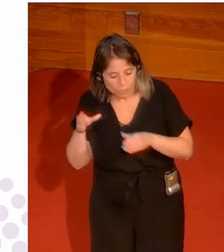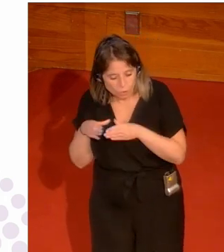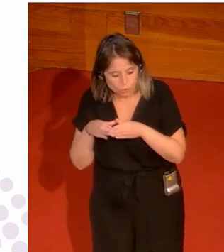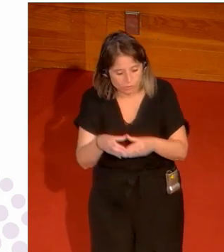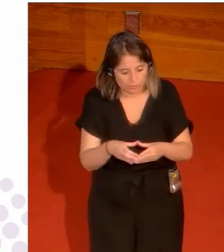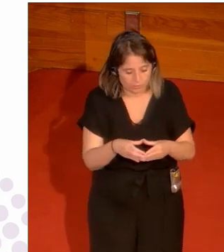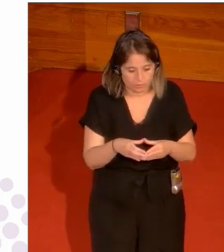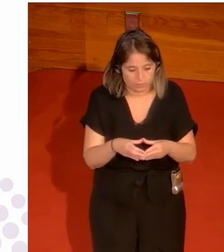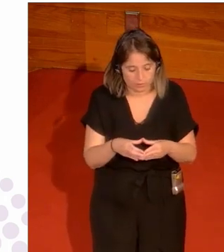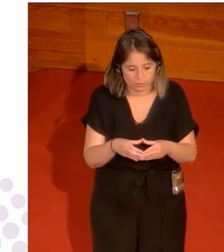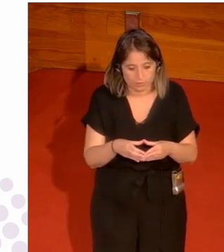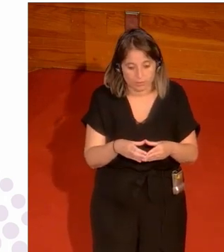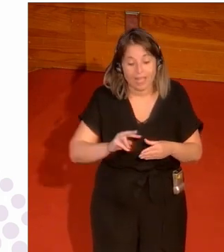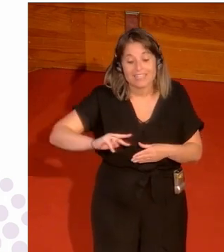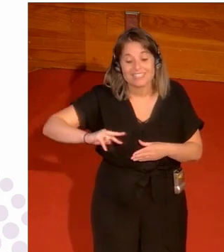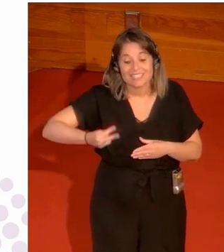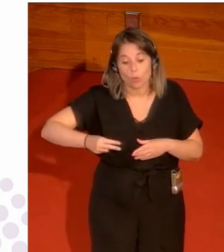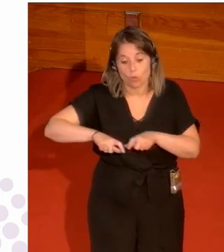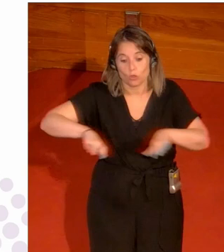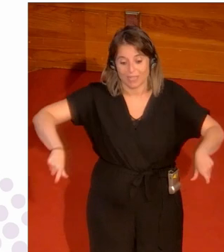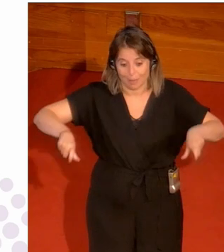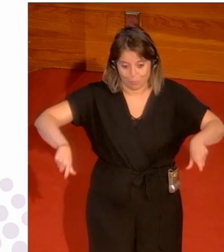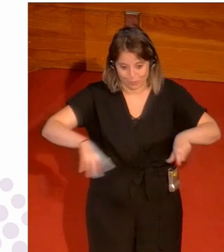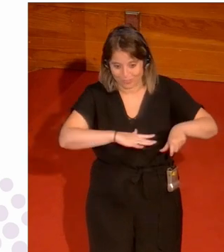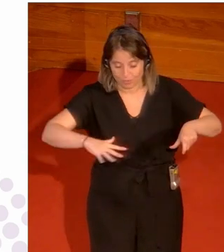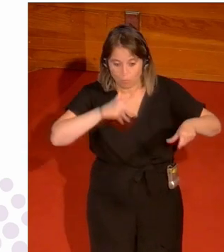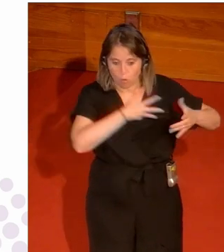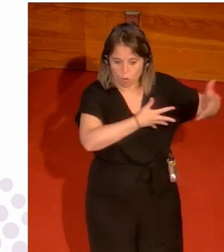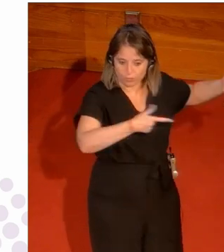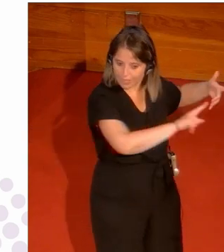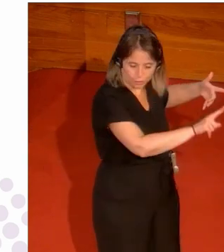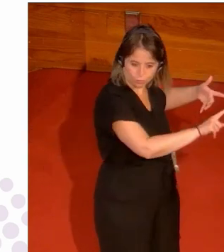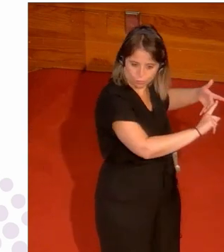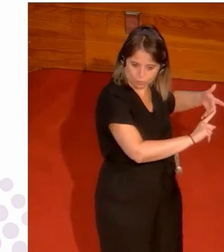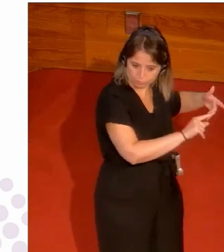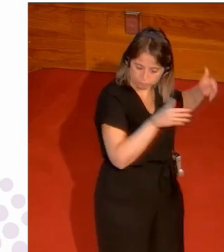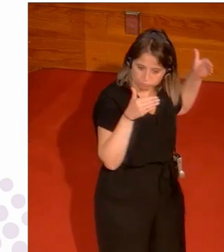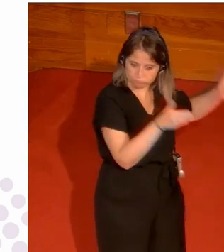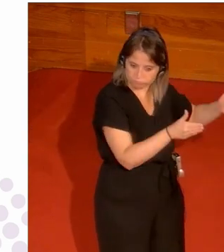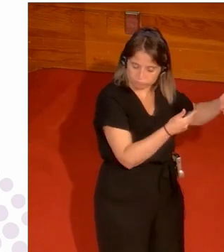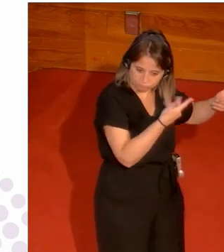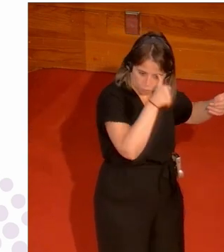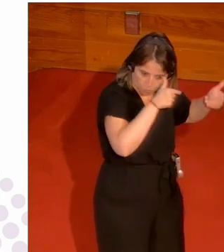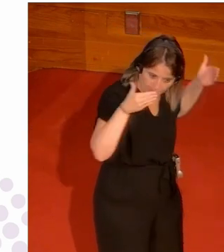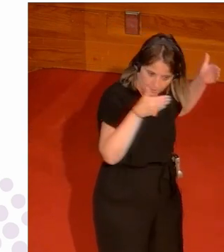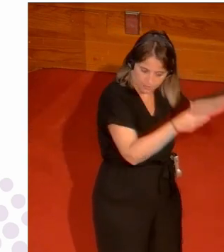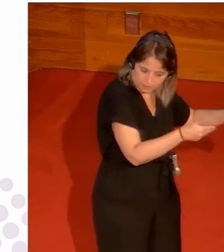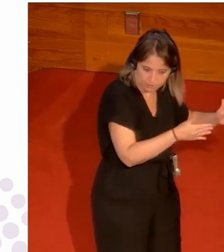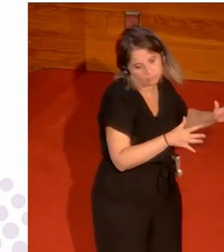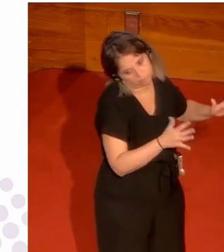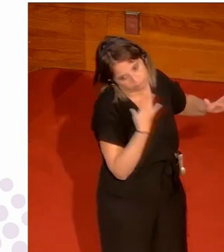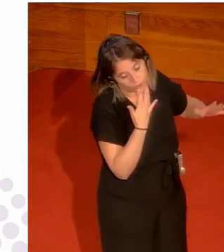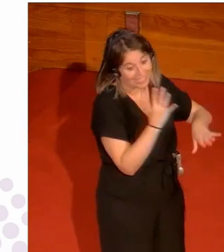a los segundos campos que tienen porque los grandes los primeros estadios los dejan para los hombres no va a